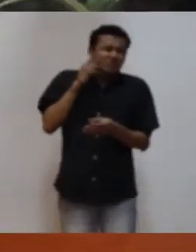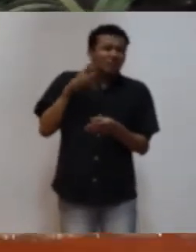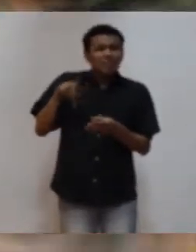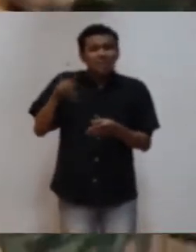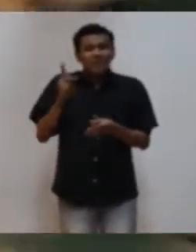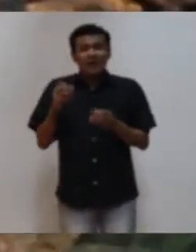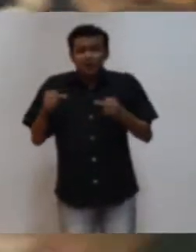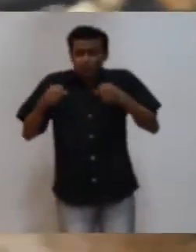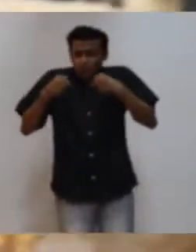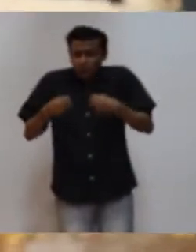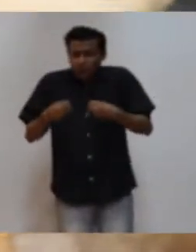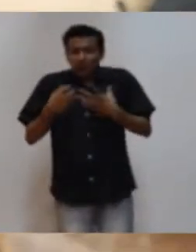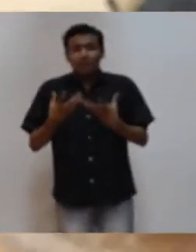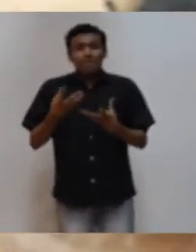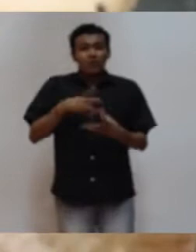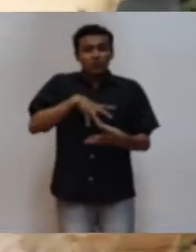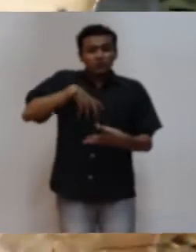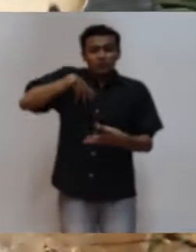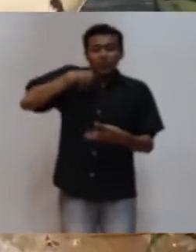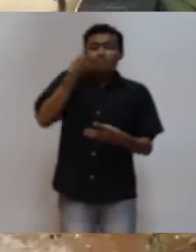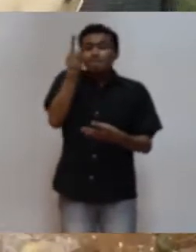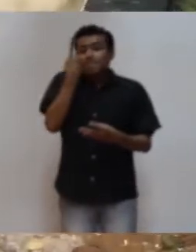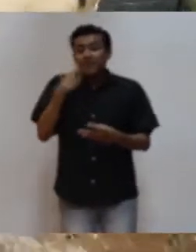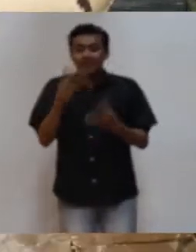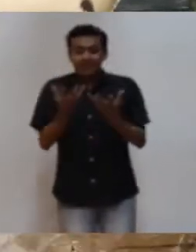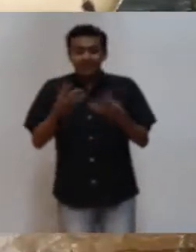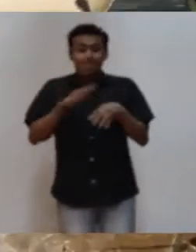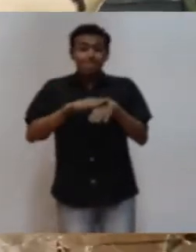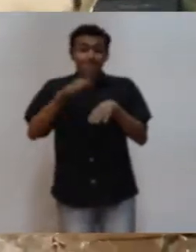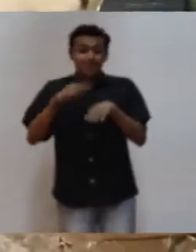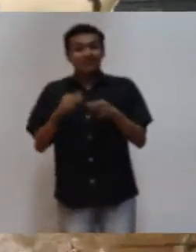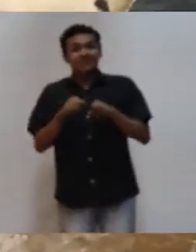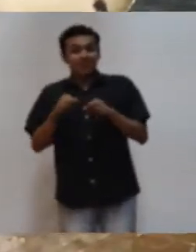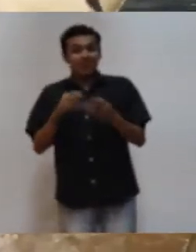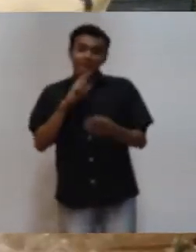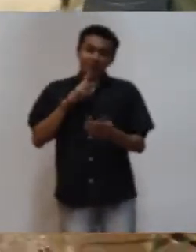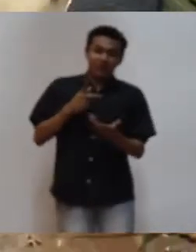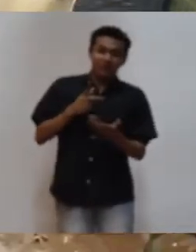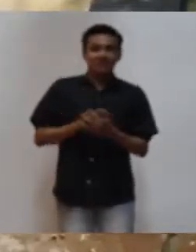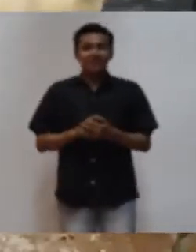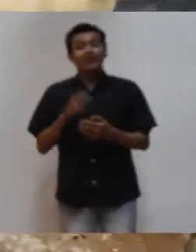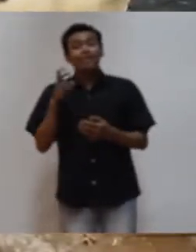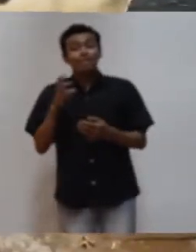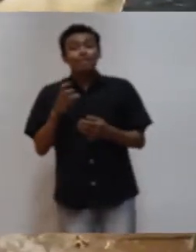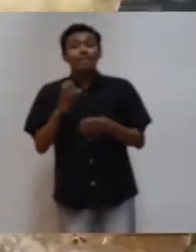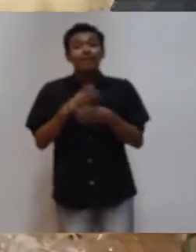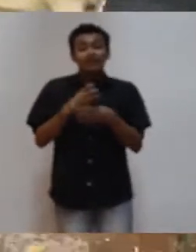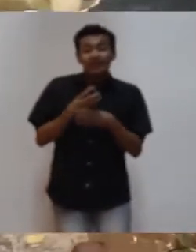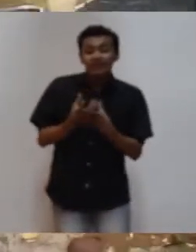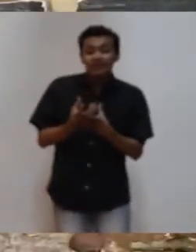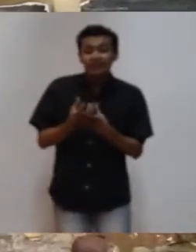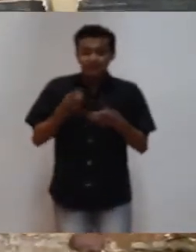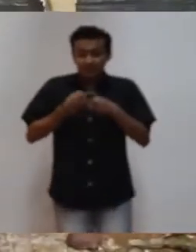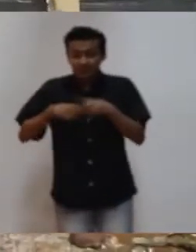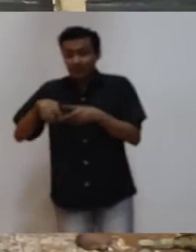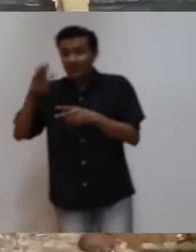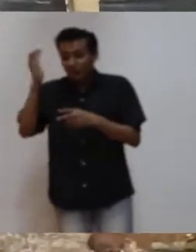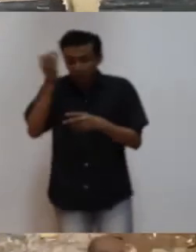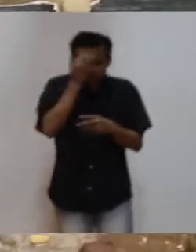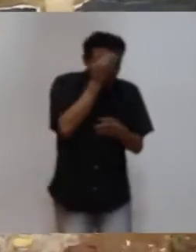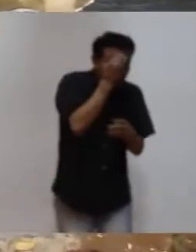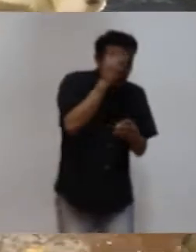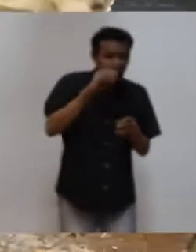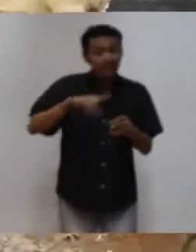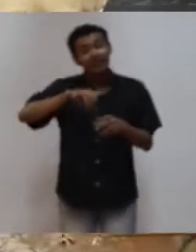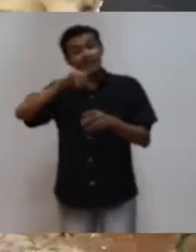una bebida amarga, pero que le inyecta energía para realizar mejor y por más tiempo sus labores. El uso de esta bebida